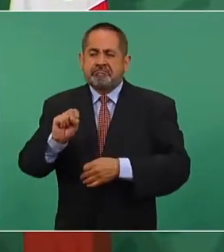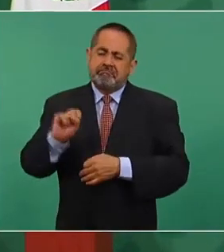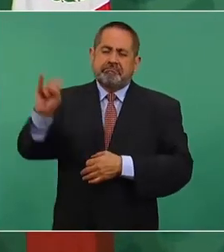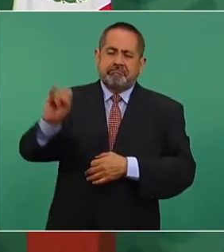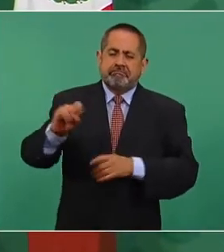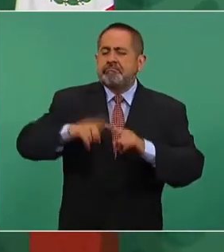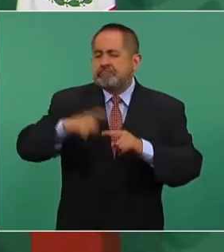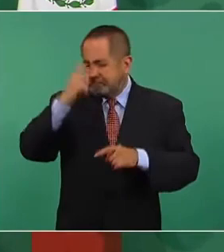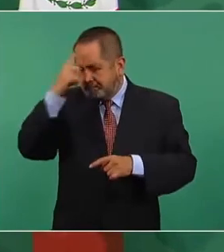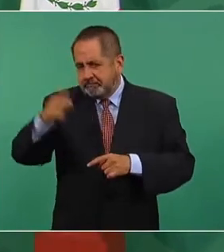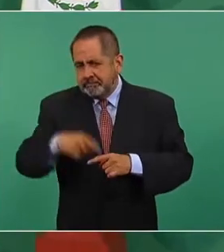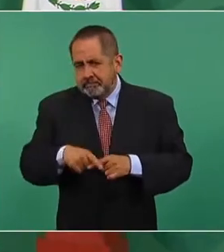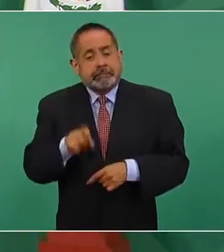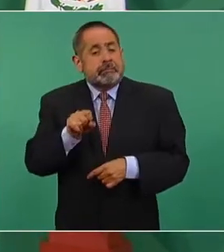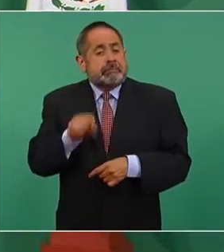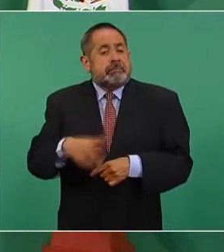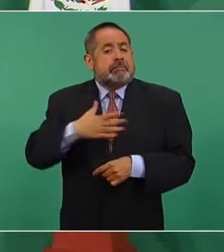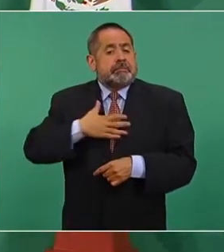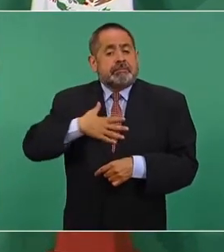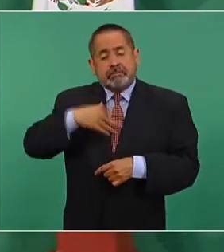De Sembrando Vida.